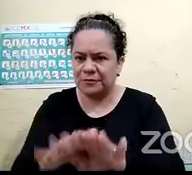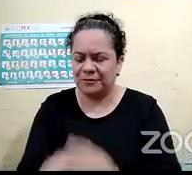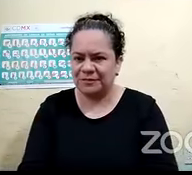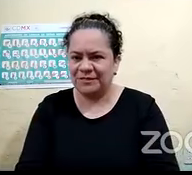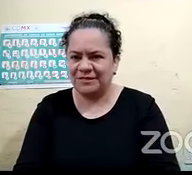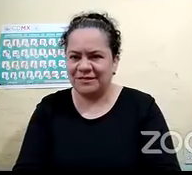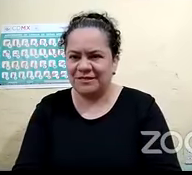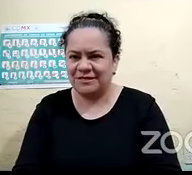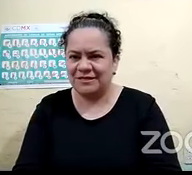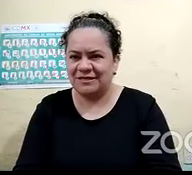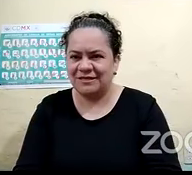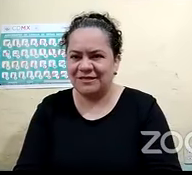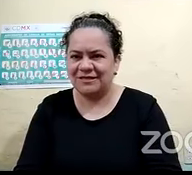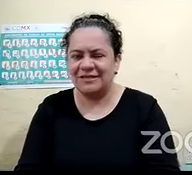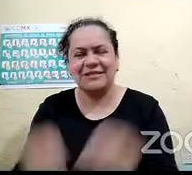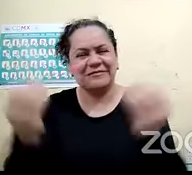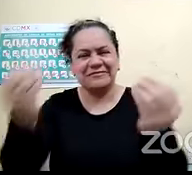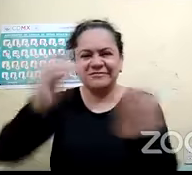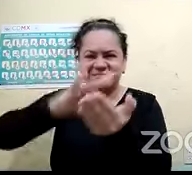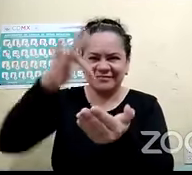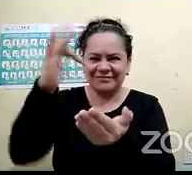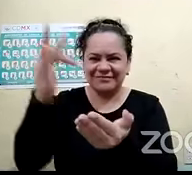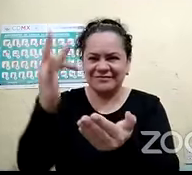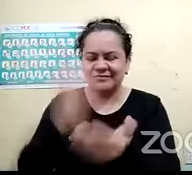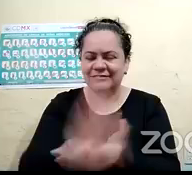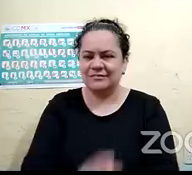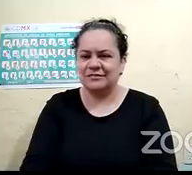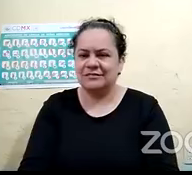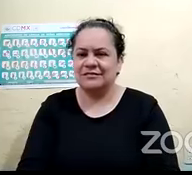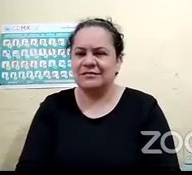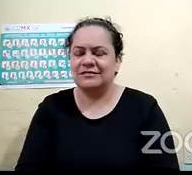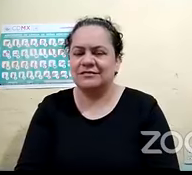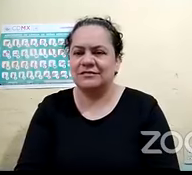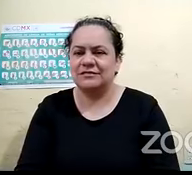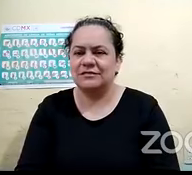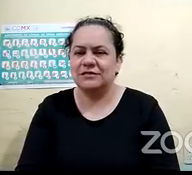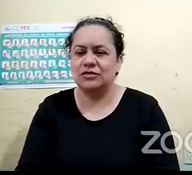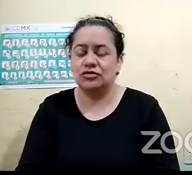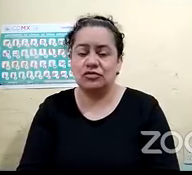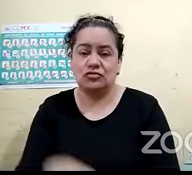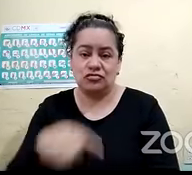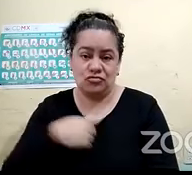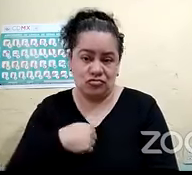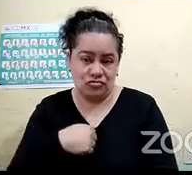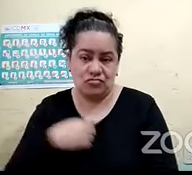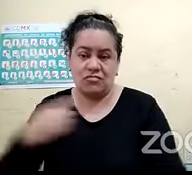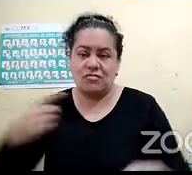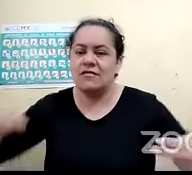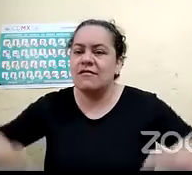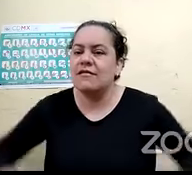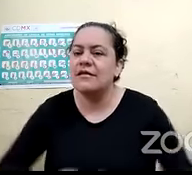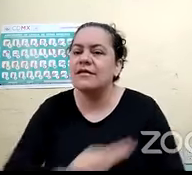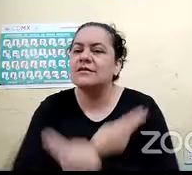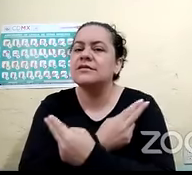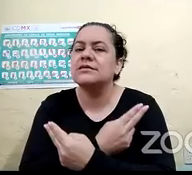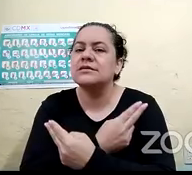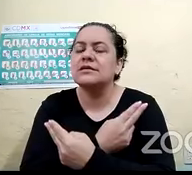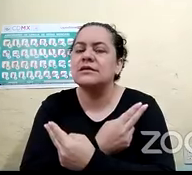Ok, muchas gracias. Bueno, yo soy originaria del estado de Sinaloa.